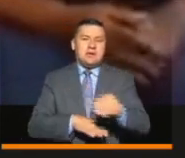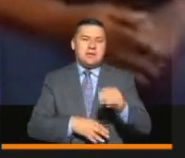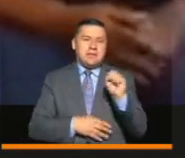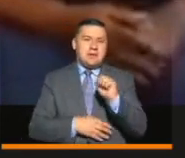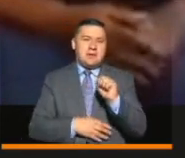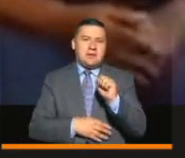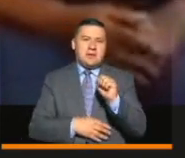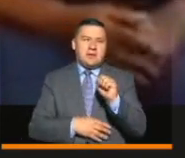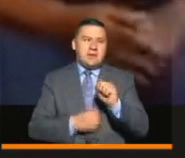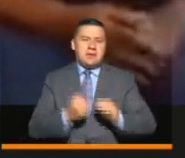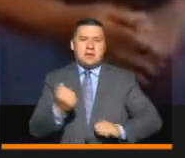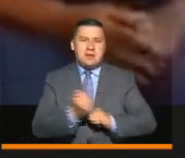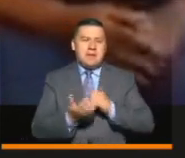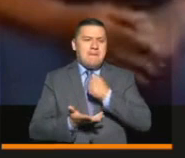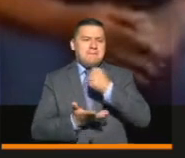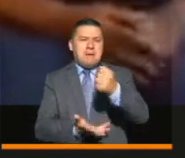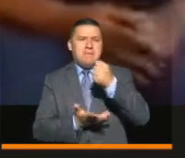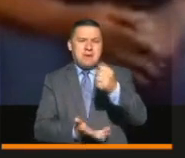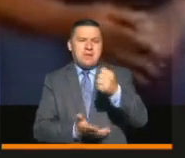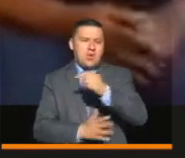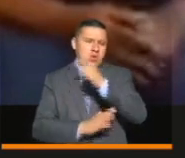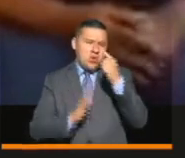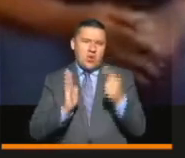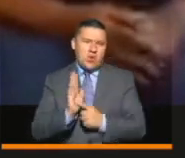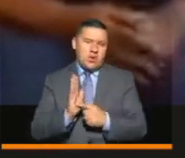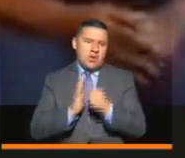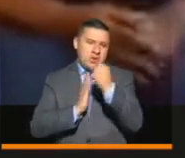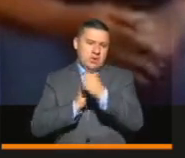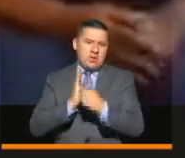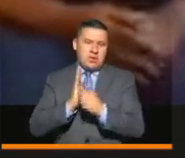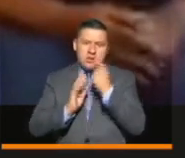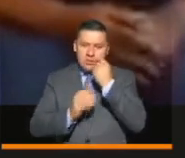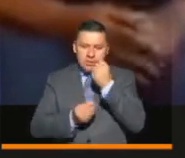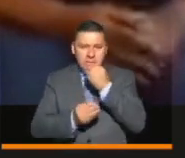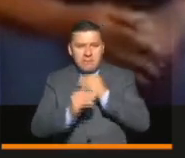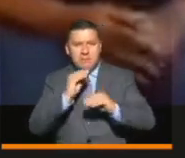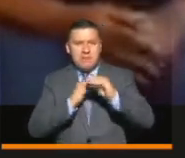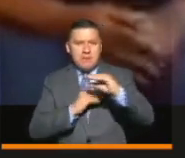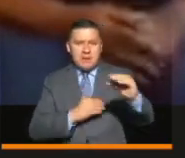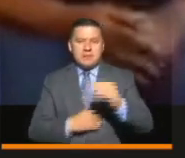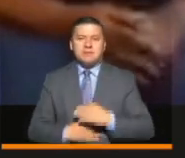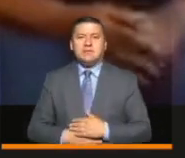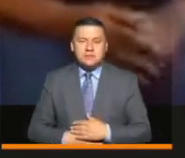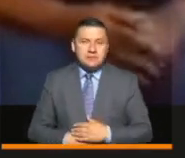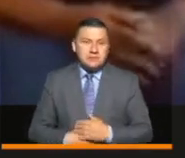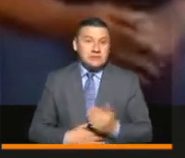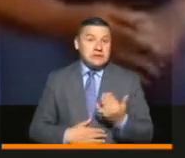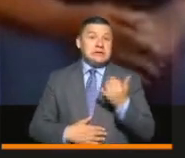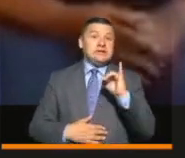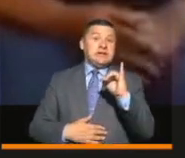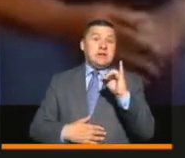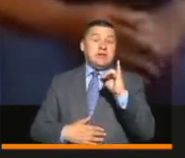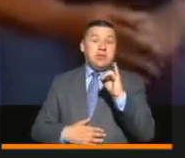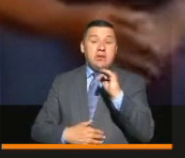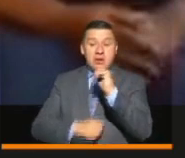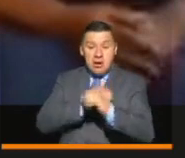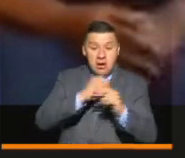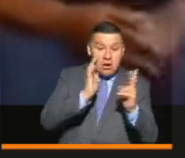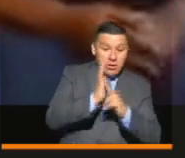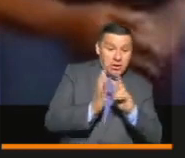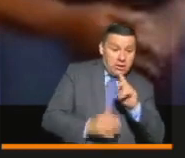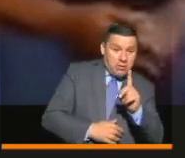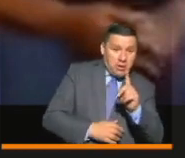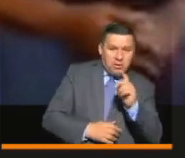de pesos entregados con todos nuestros programas de transferencias monetarias. Lo que llevamos en este año 2021,